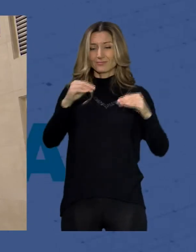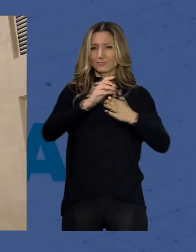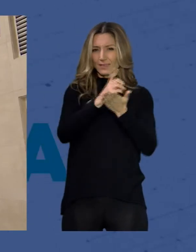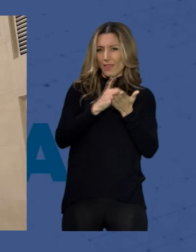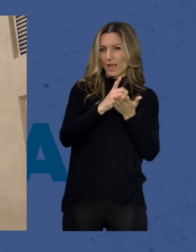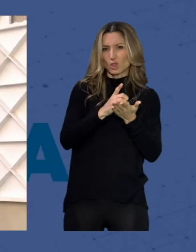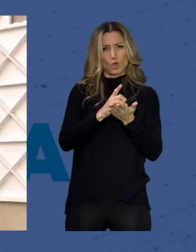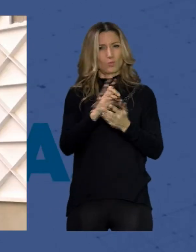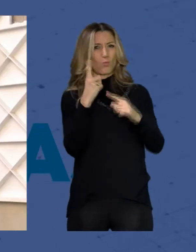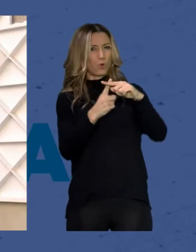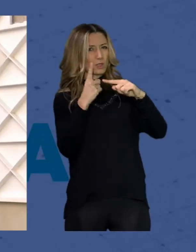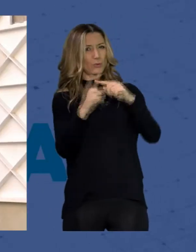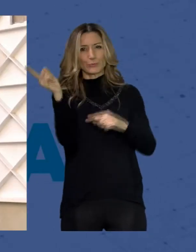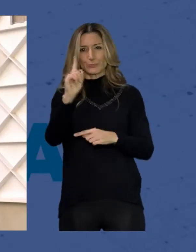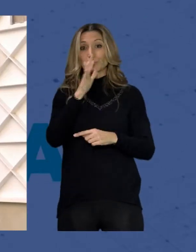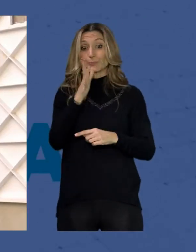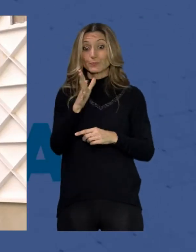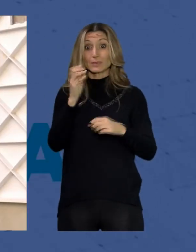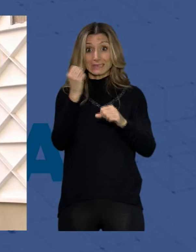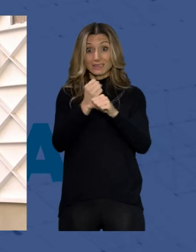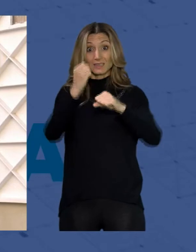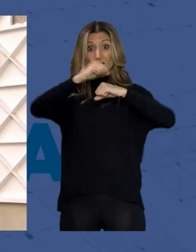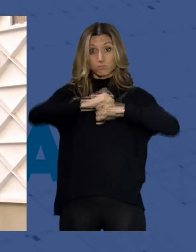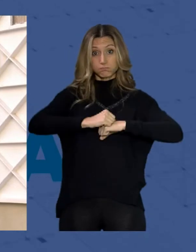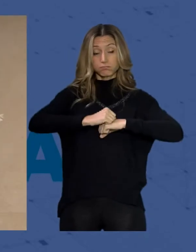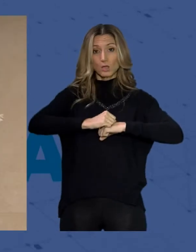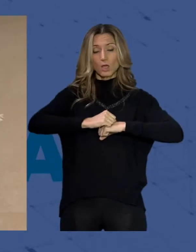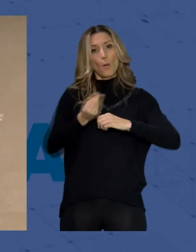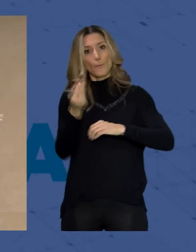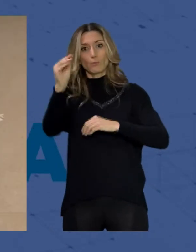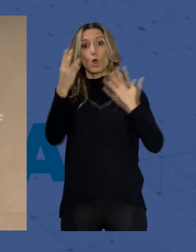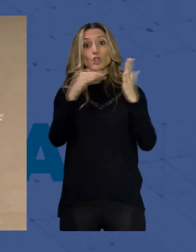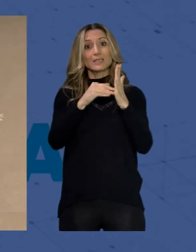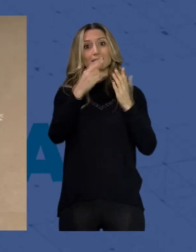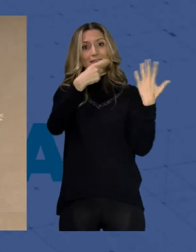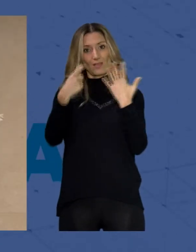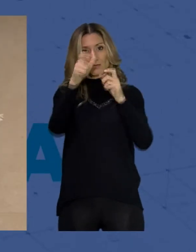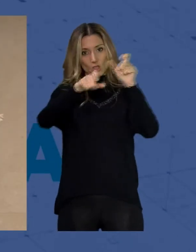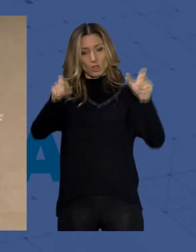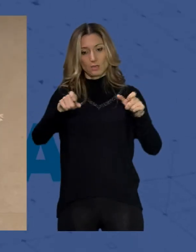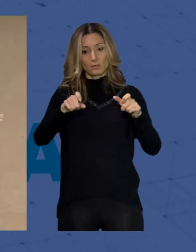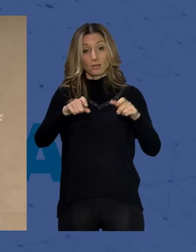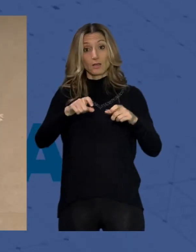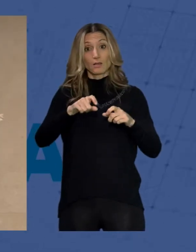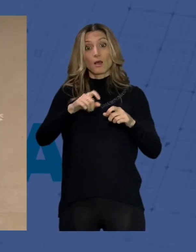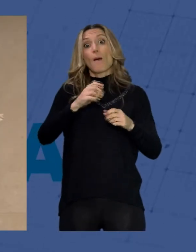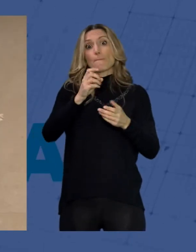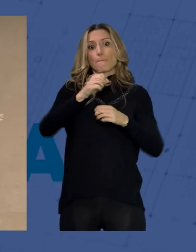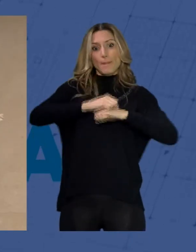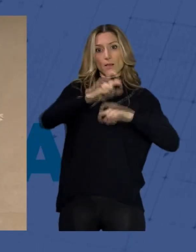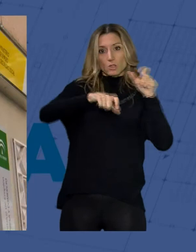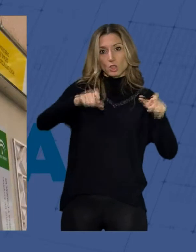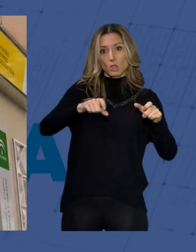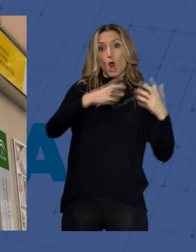no son tan positivos, pues el desempleo se ha incrementado en 8.600 personas, lo que deja la cifra de parados en 809